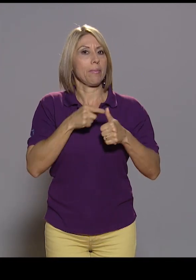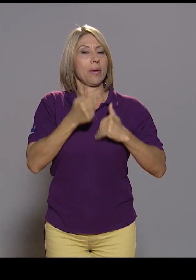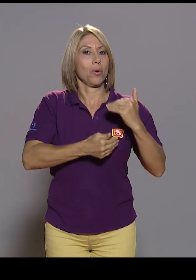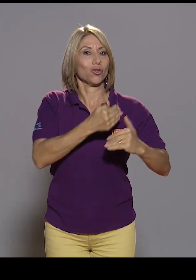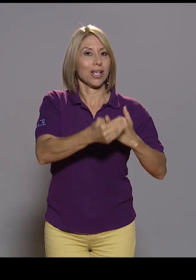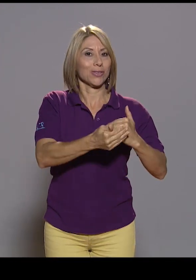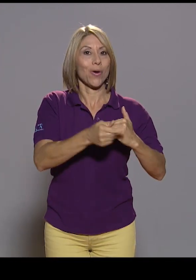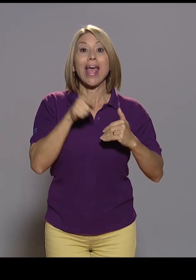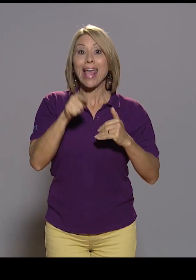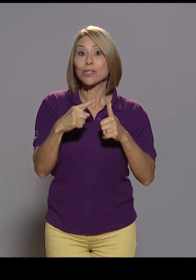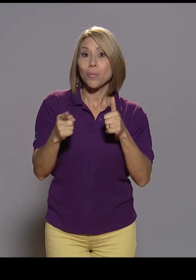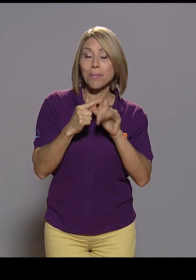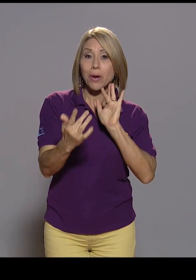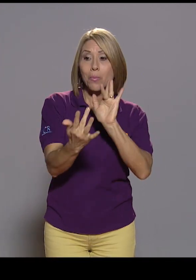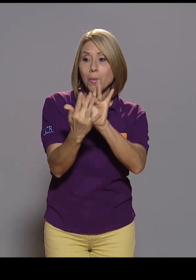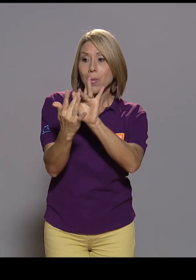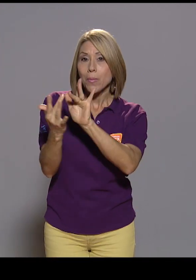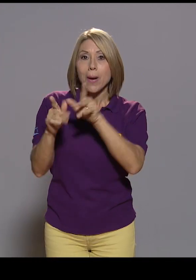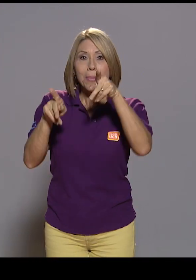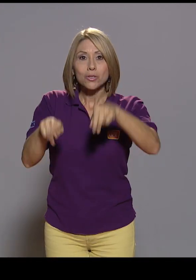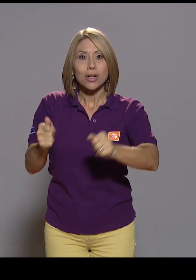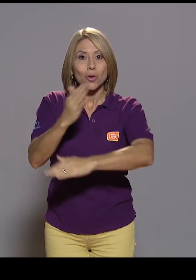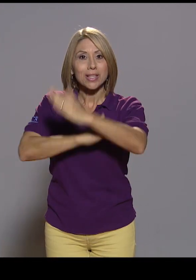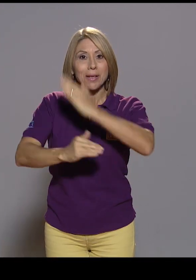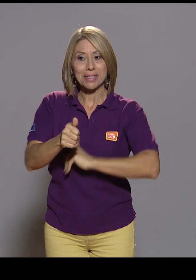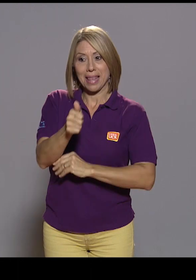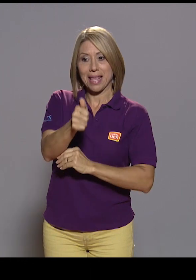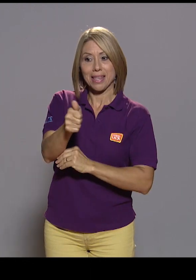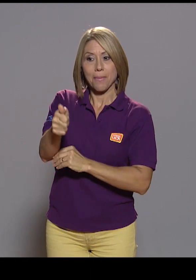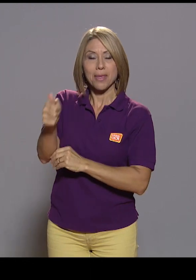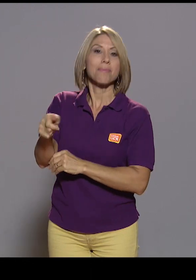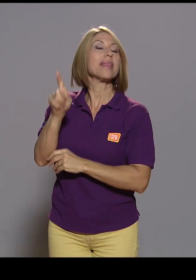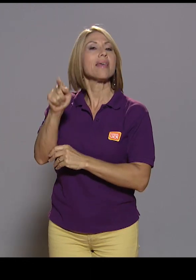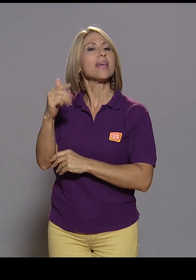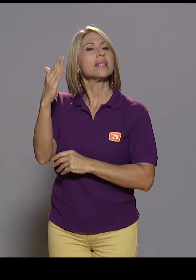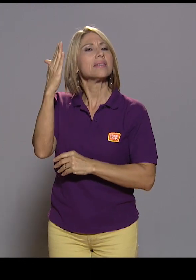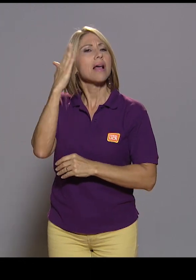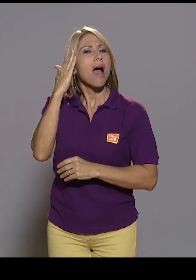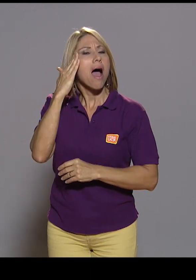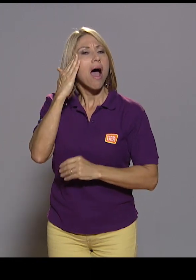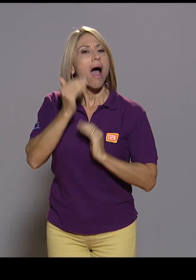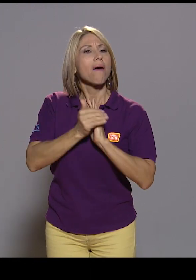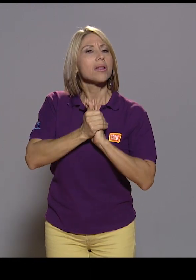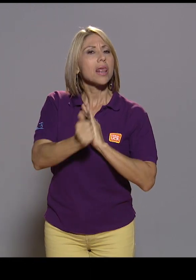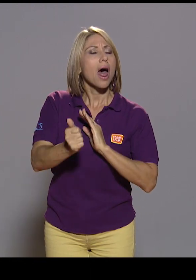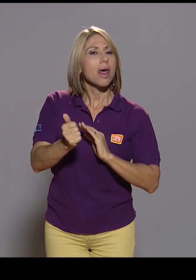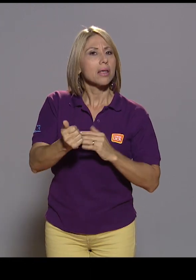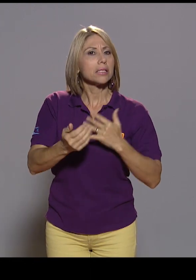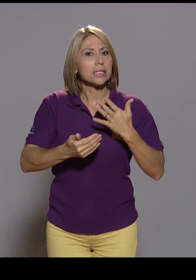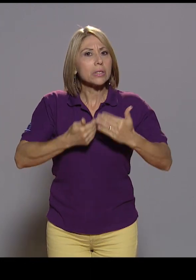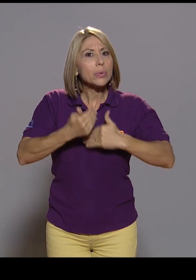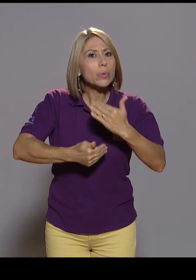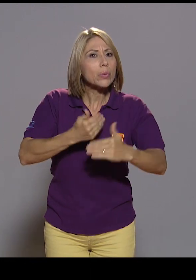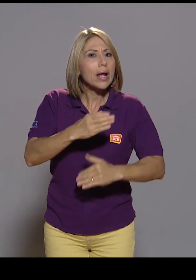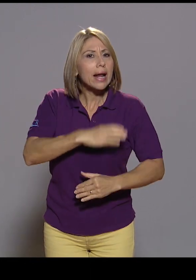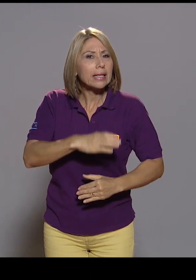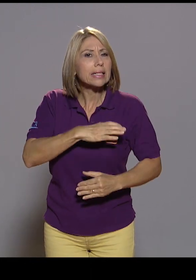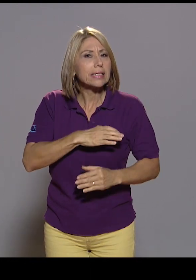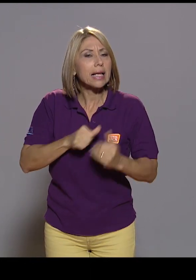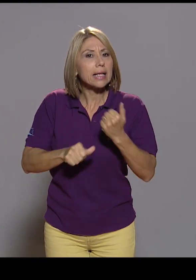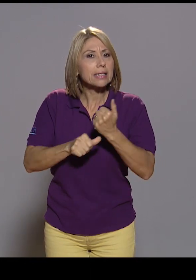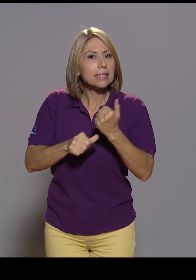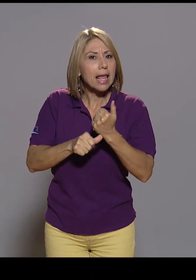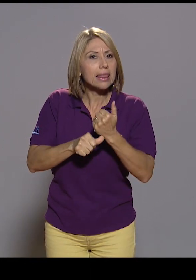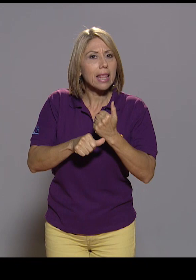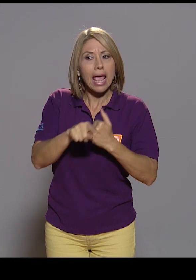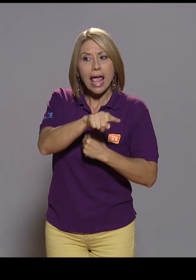tiene que saber, qué cualidades, qué habilidades y qué conocimientos tiene que tener el asistente. Eso fue lo